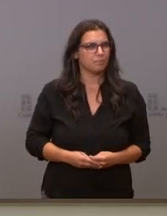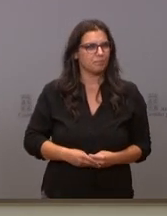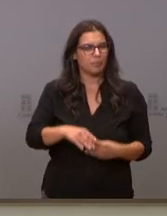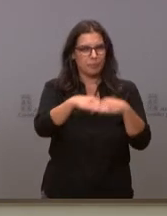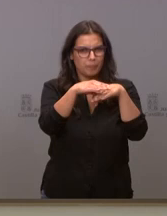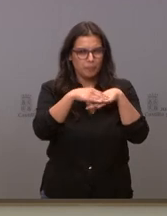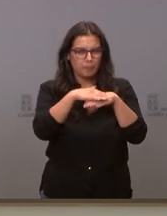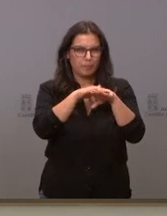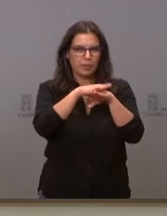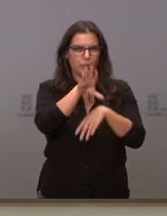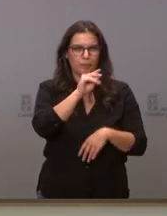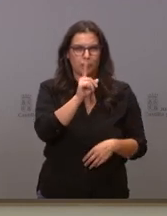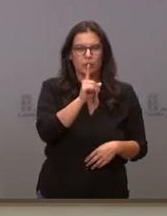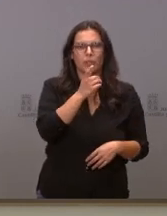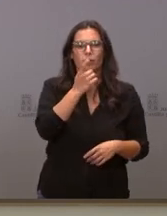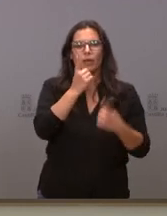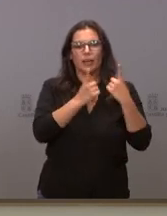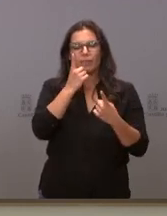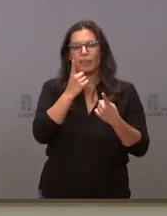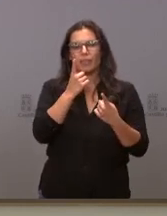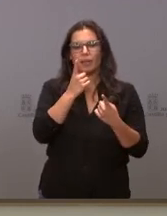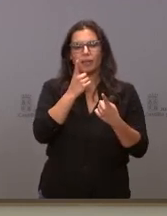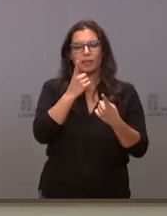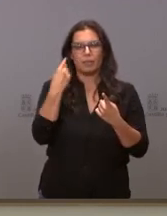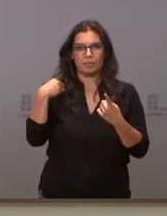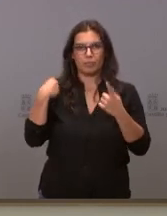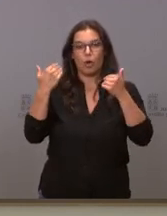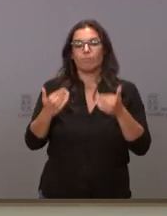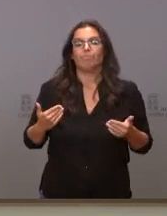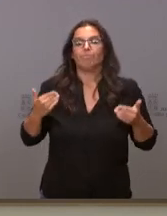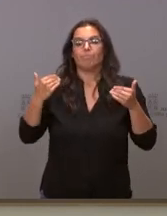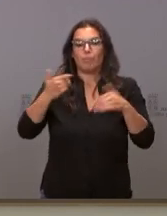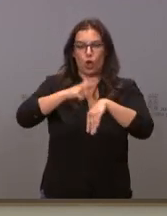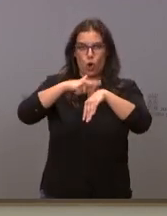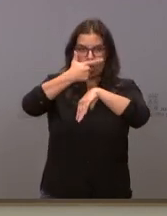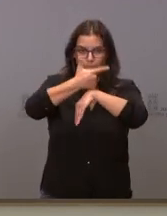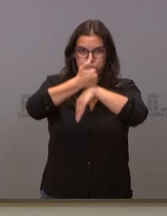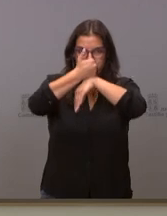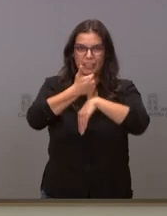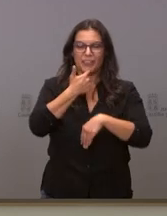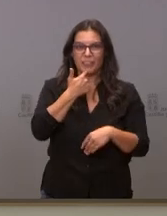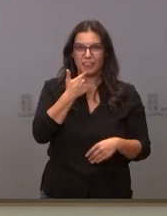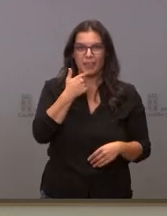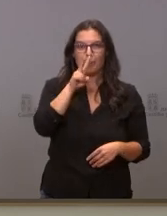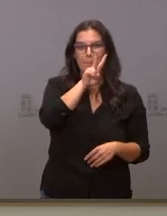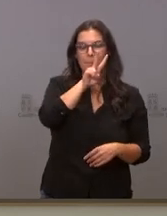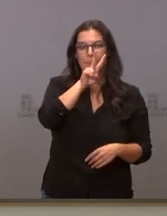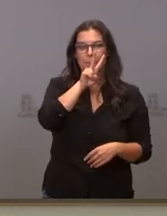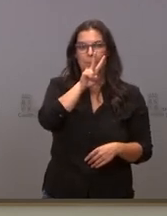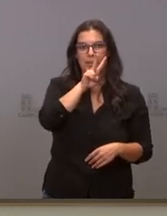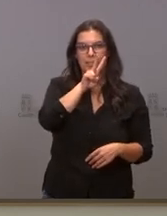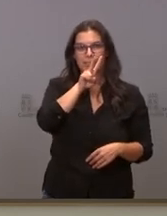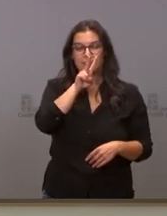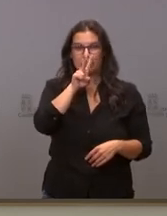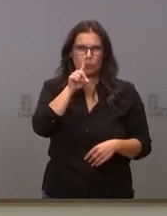suele haber siempre algún tipo de problemas cuando finaliza la prórroga es decir habla del 21.59 pero yo no me he